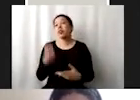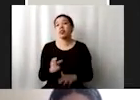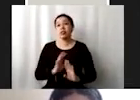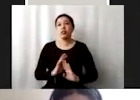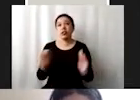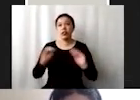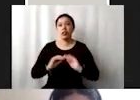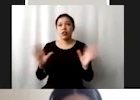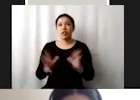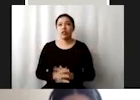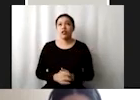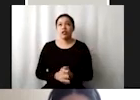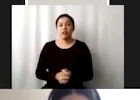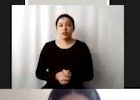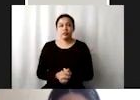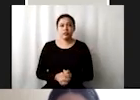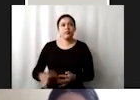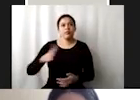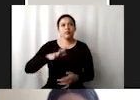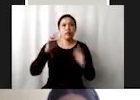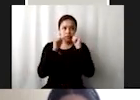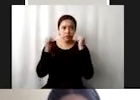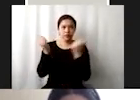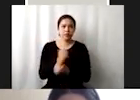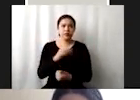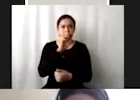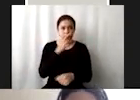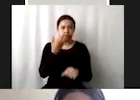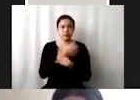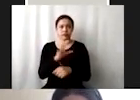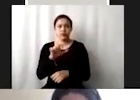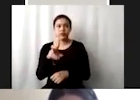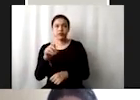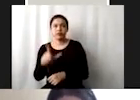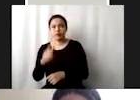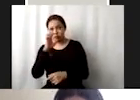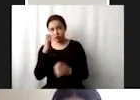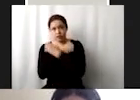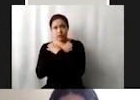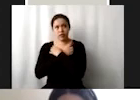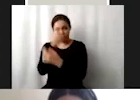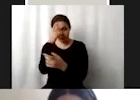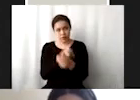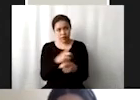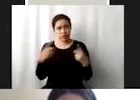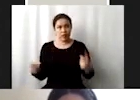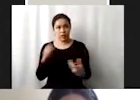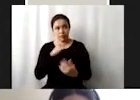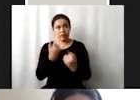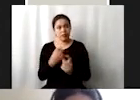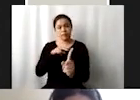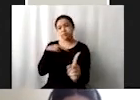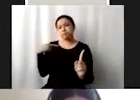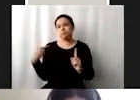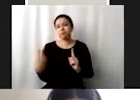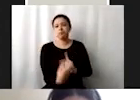sociedad civil una responsabilidad les decía en la educación para el desarrollo pero con un enfoque fuerte en